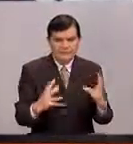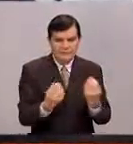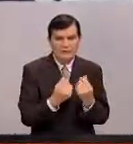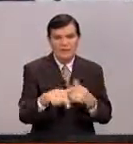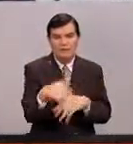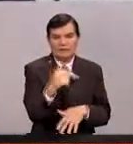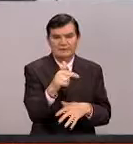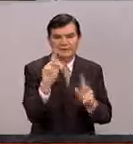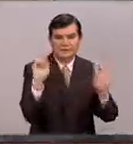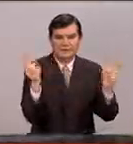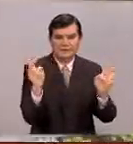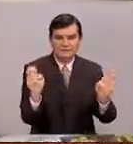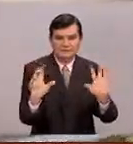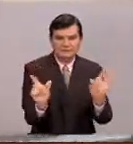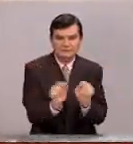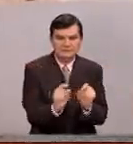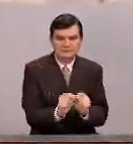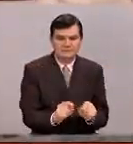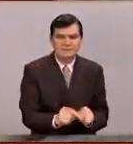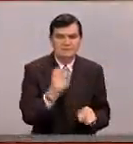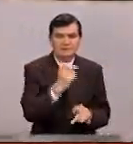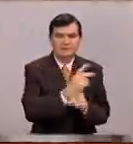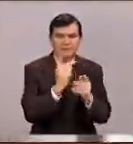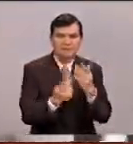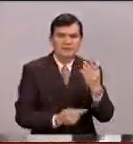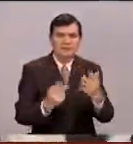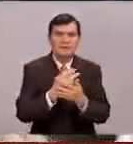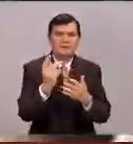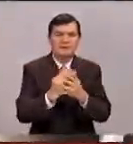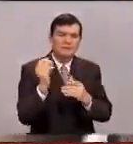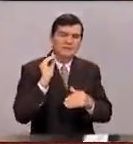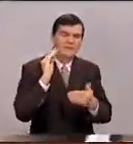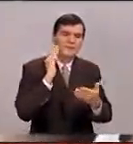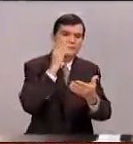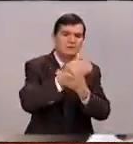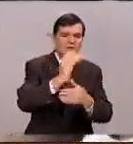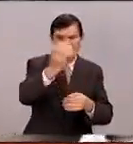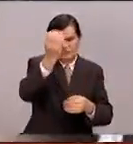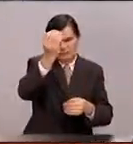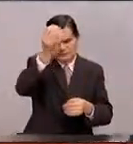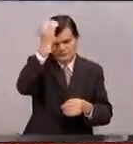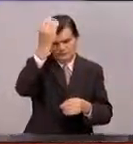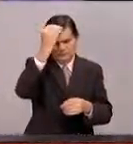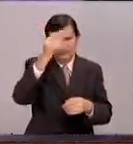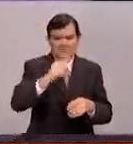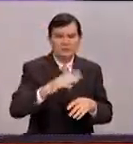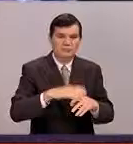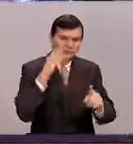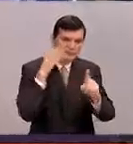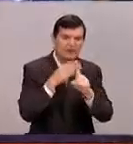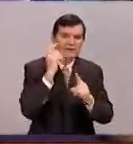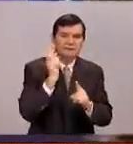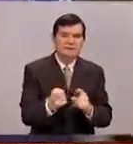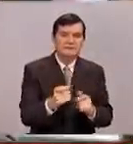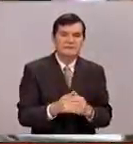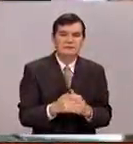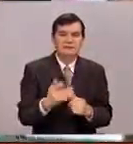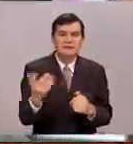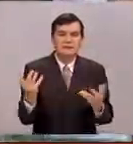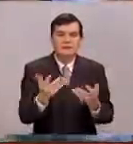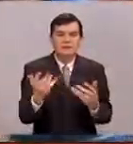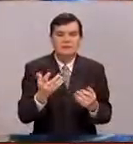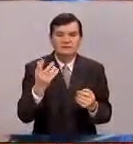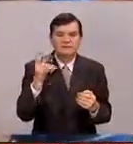sería el resumen de lo que es el programa Pasaporte al Camino del Conocimiento Científico. Y su objetivo es